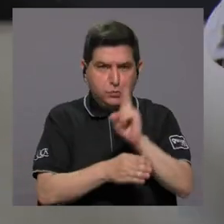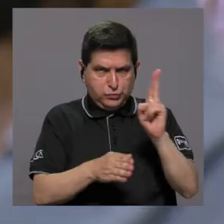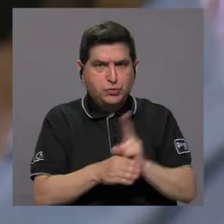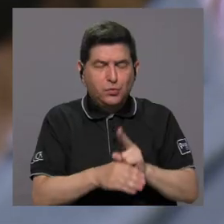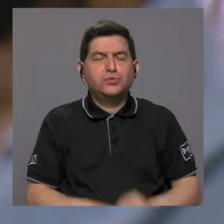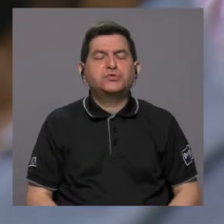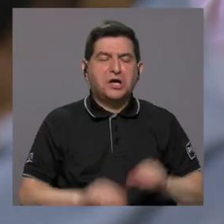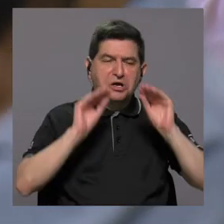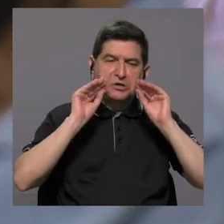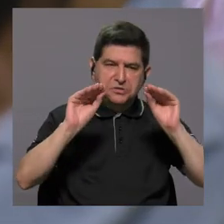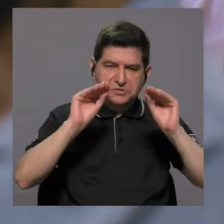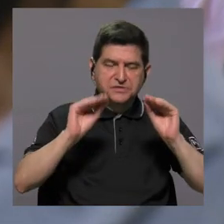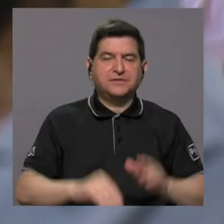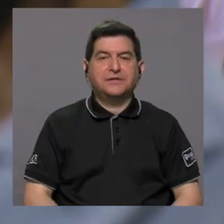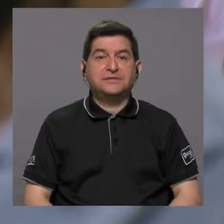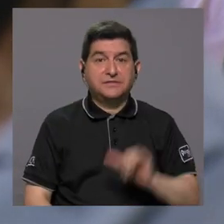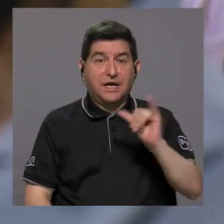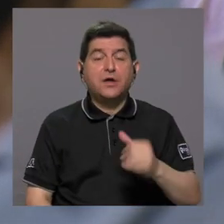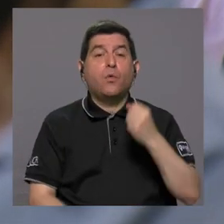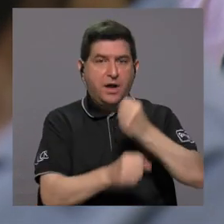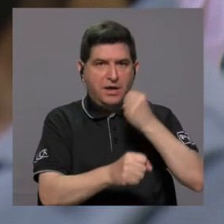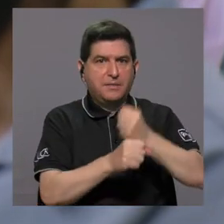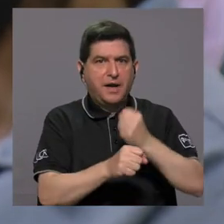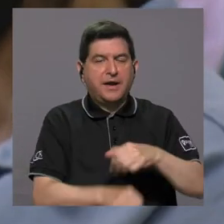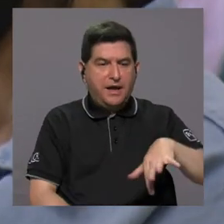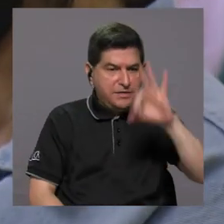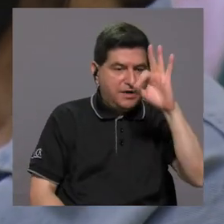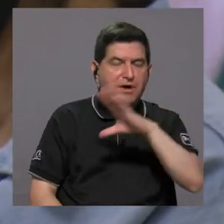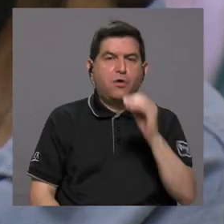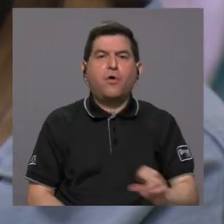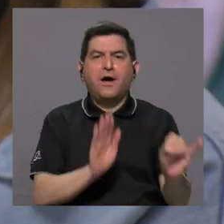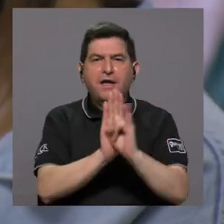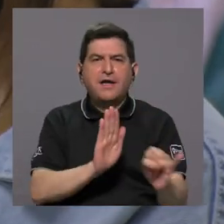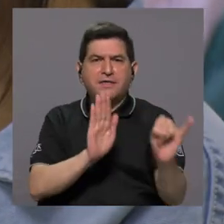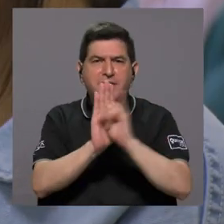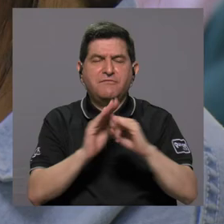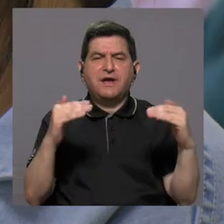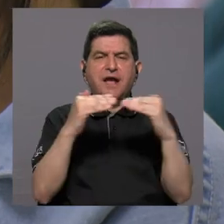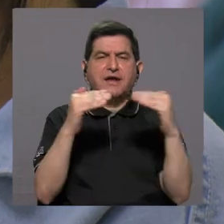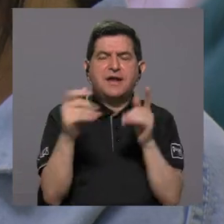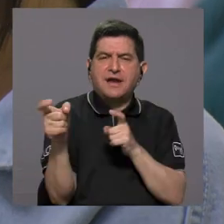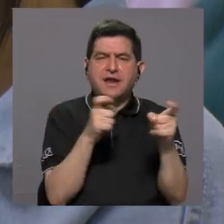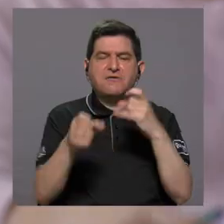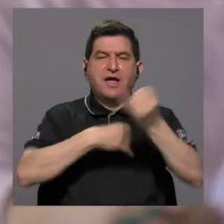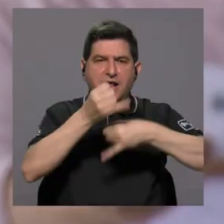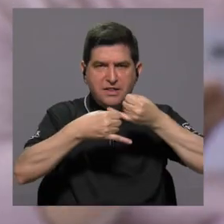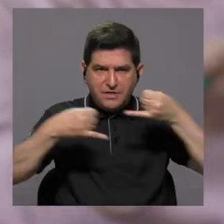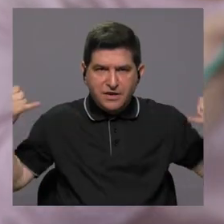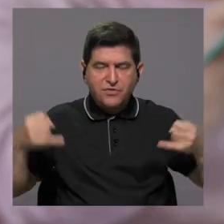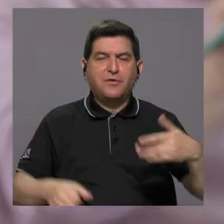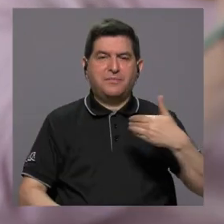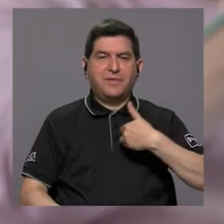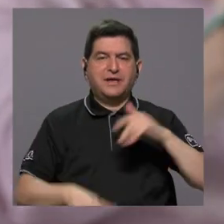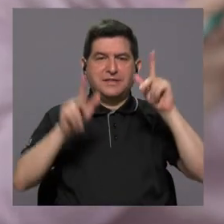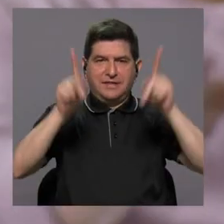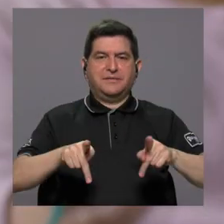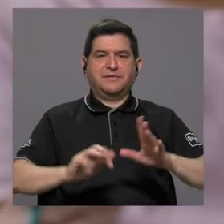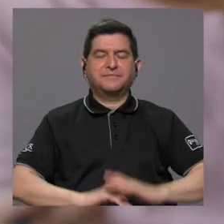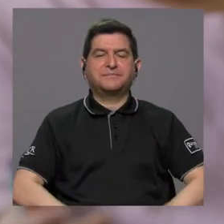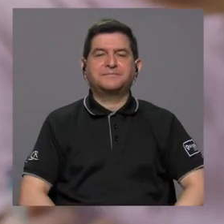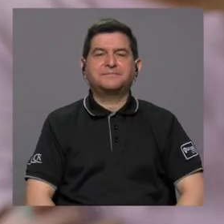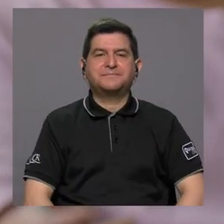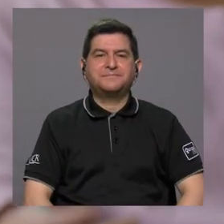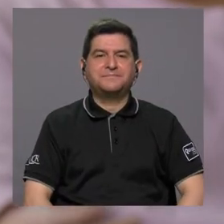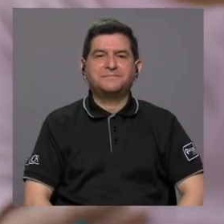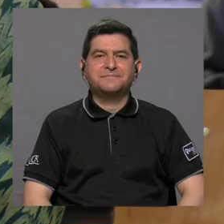de utilidad en términos académicos, de empleabilidad y para identificar el nivel de dominio del idioma que posee una